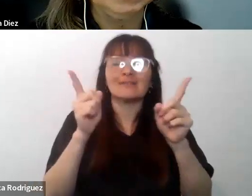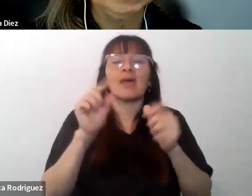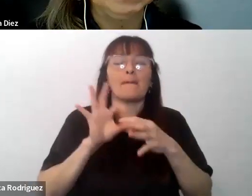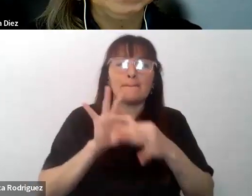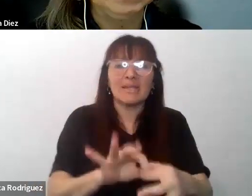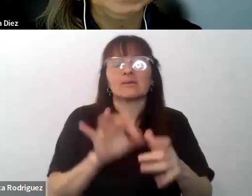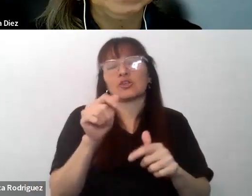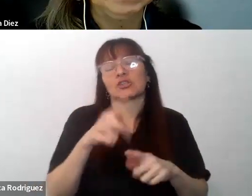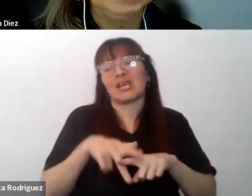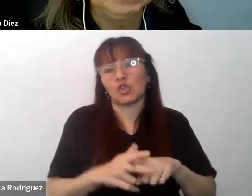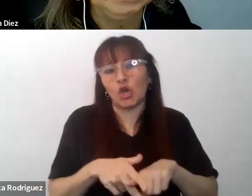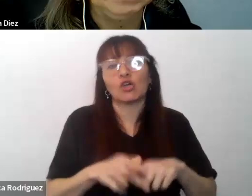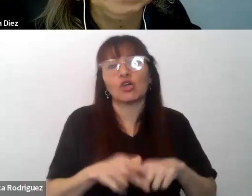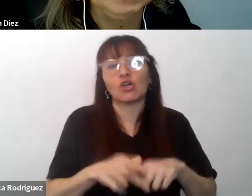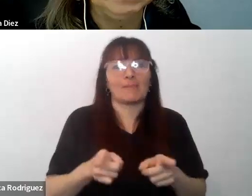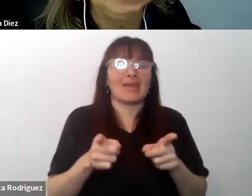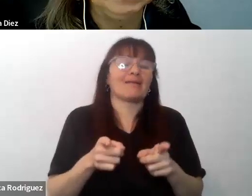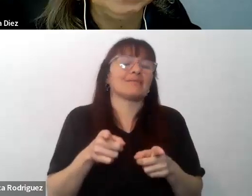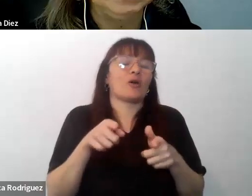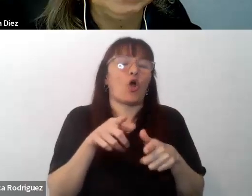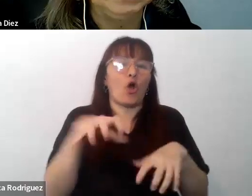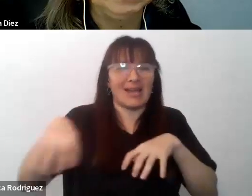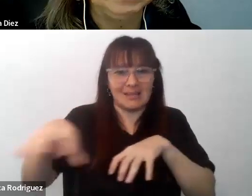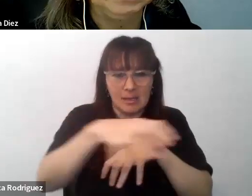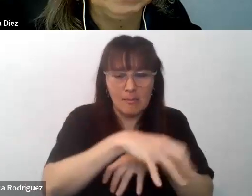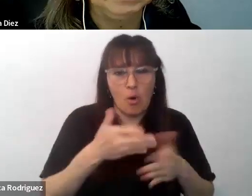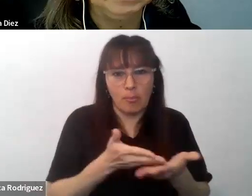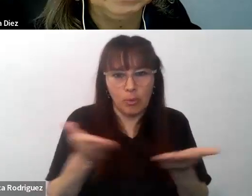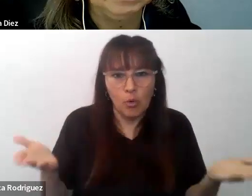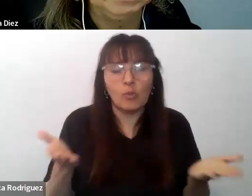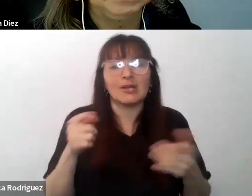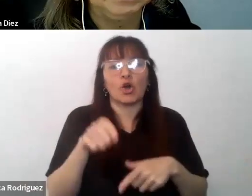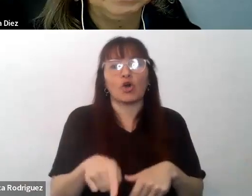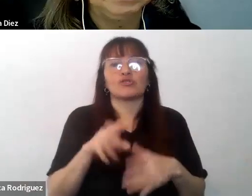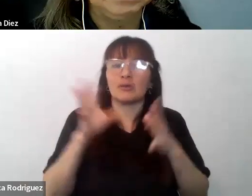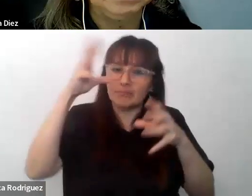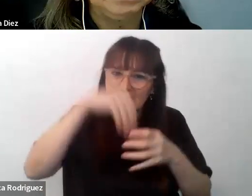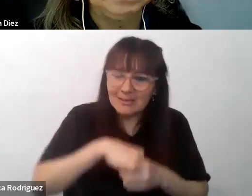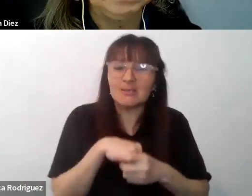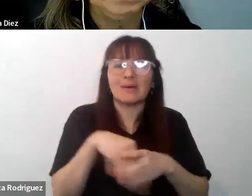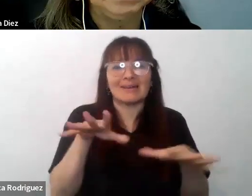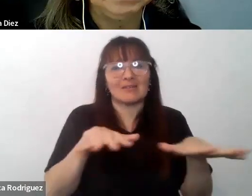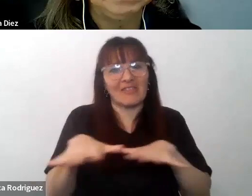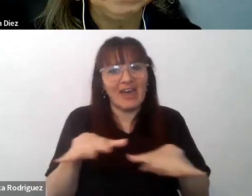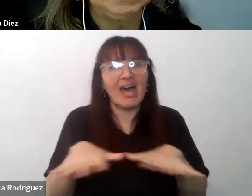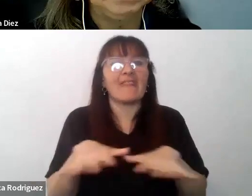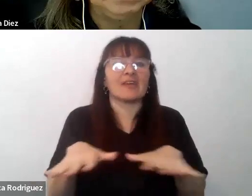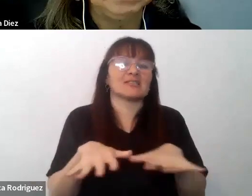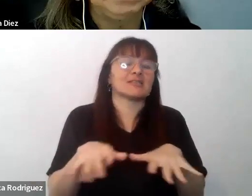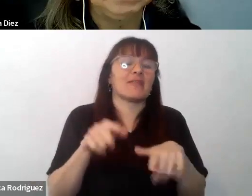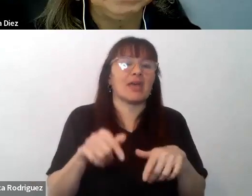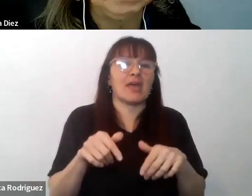y transferencia en organismos públicos. Sostiene actividades de extensión en organizaciones de migrantes y